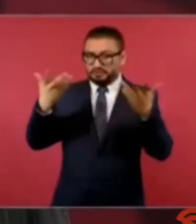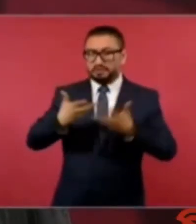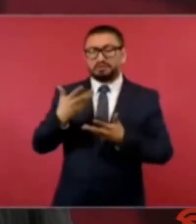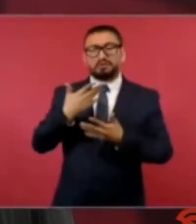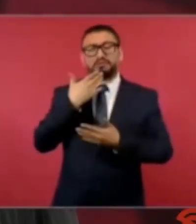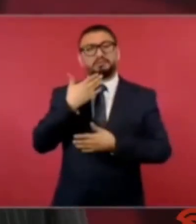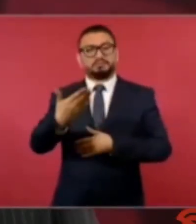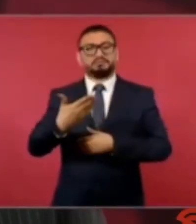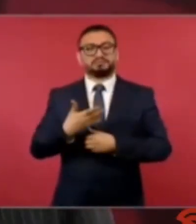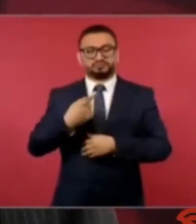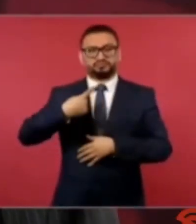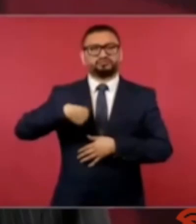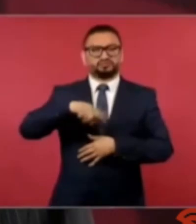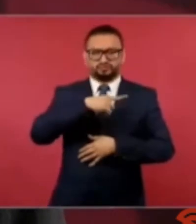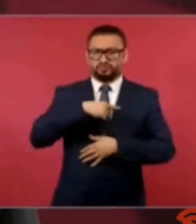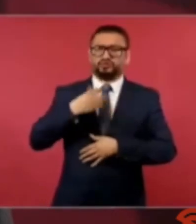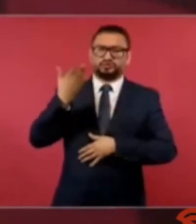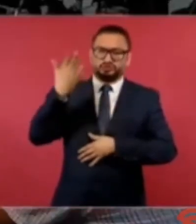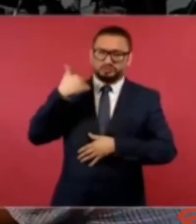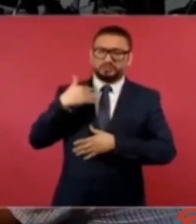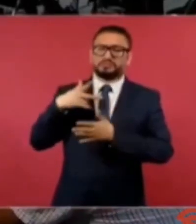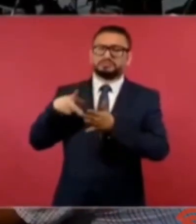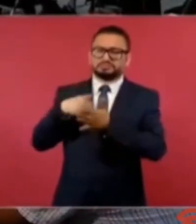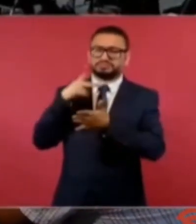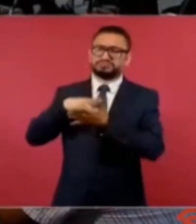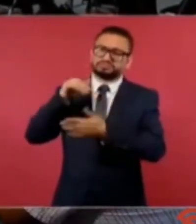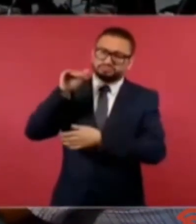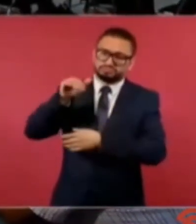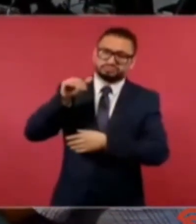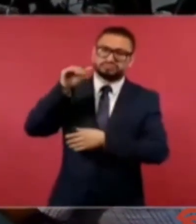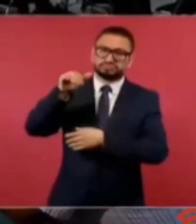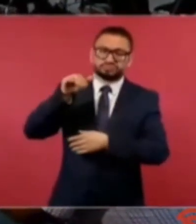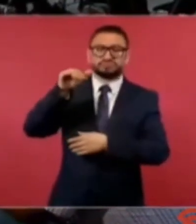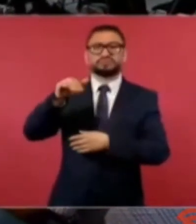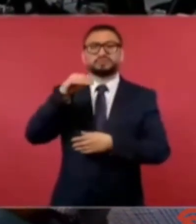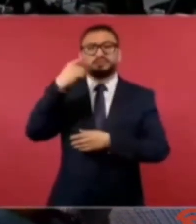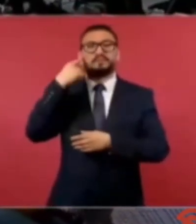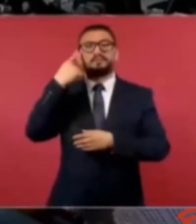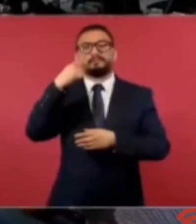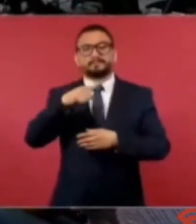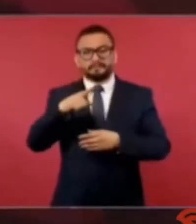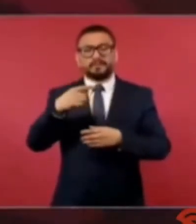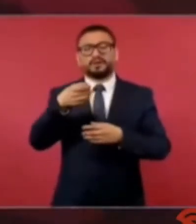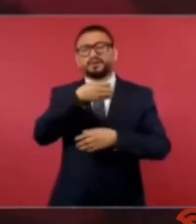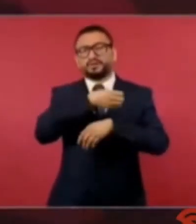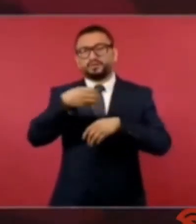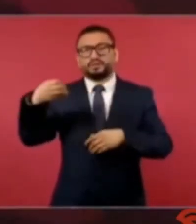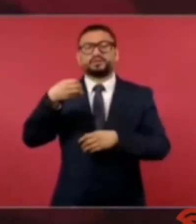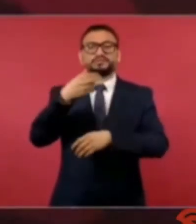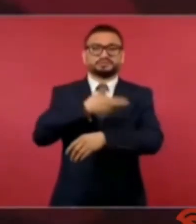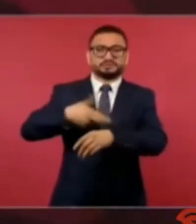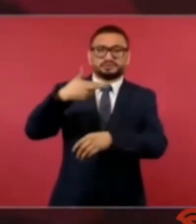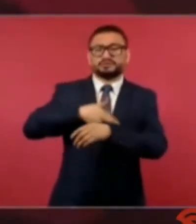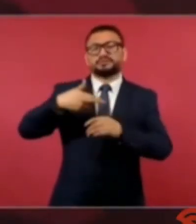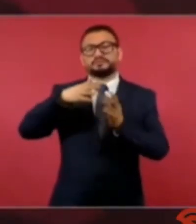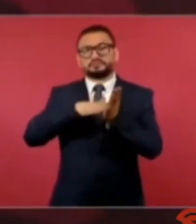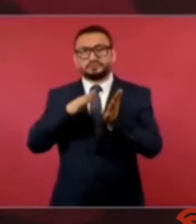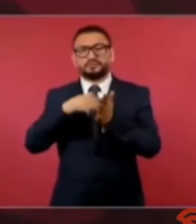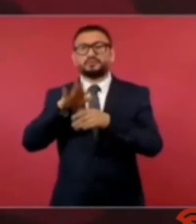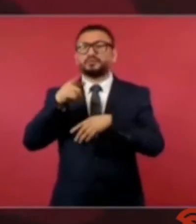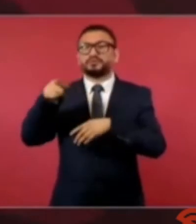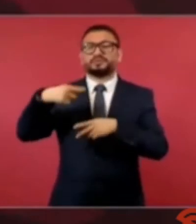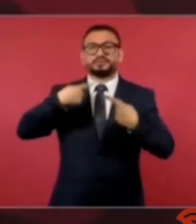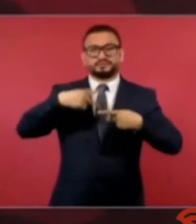Nosotros hemos venido insistiendo en la regularización de mexicanos que llevan